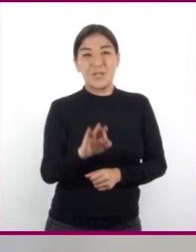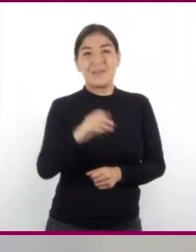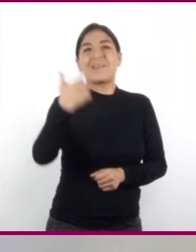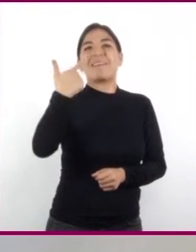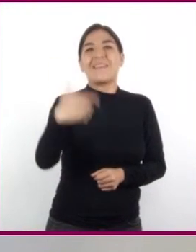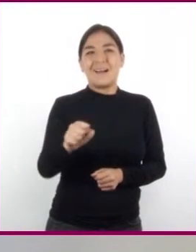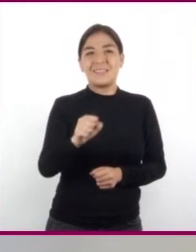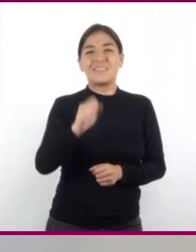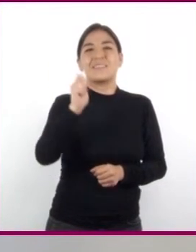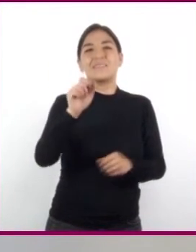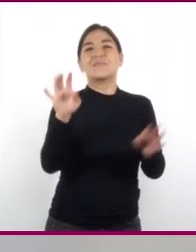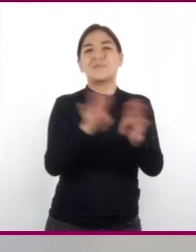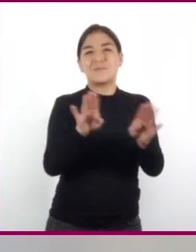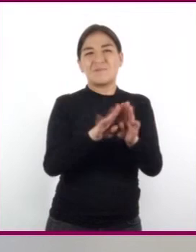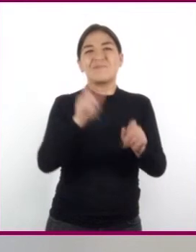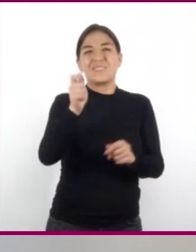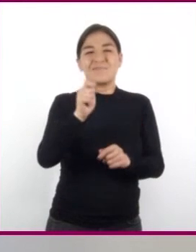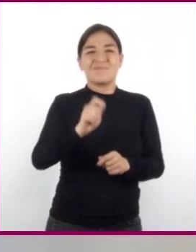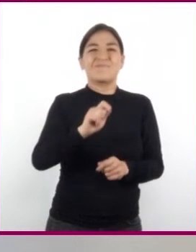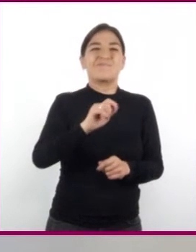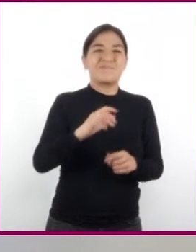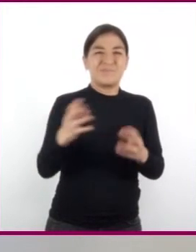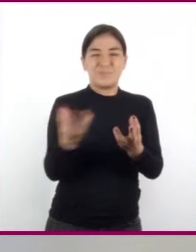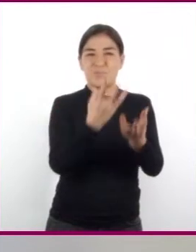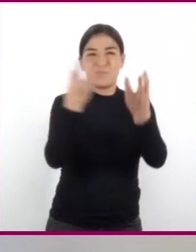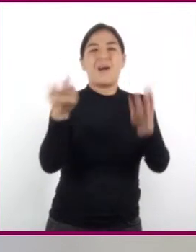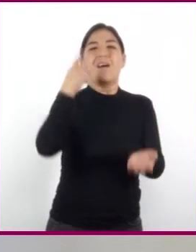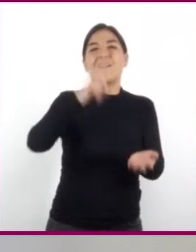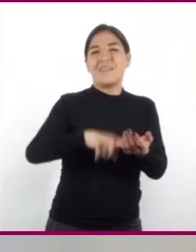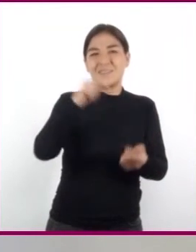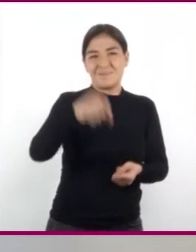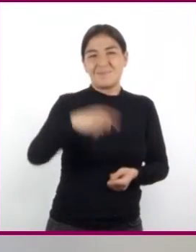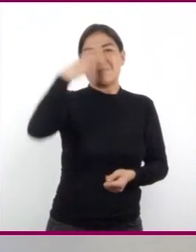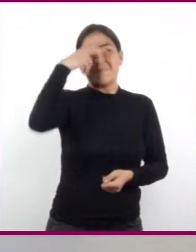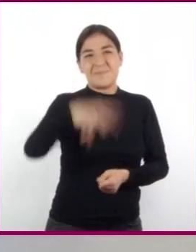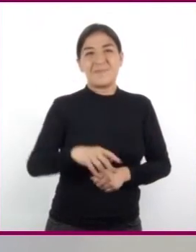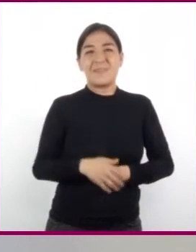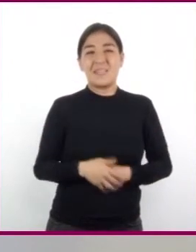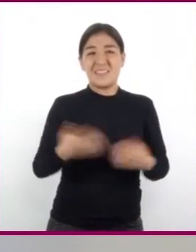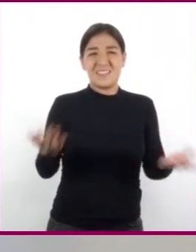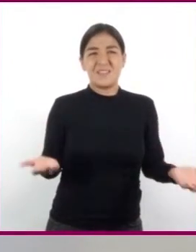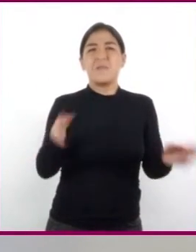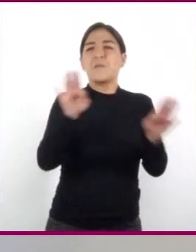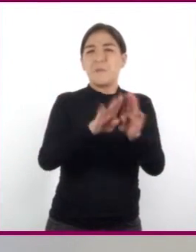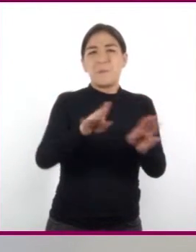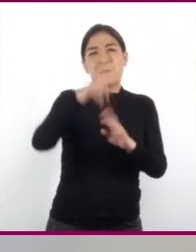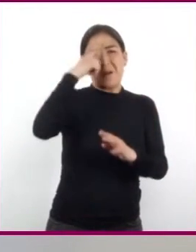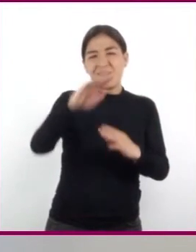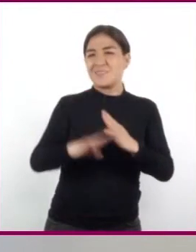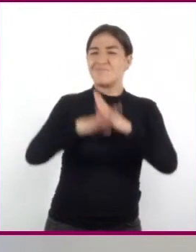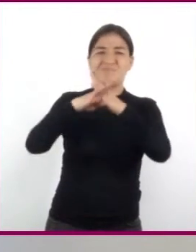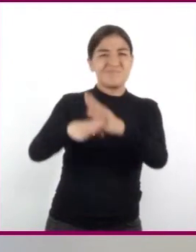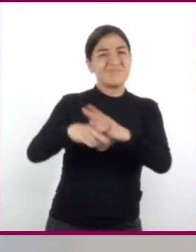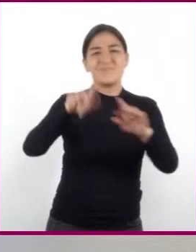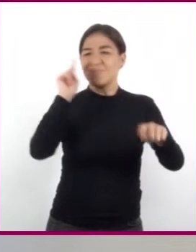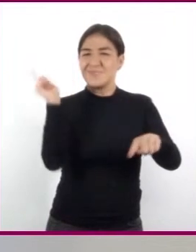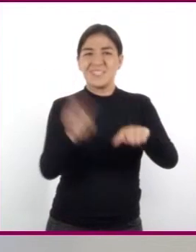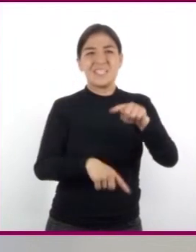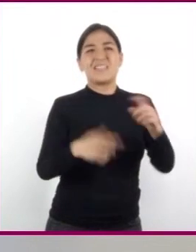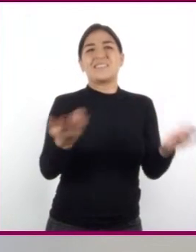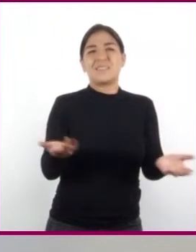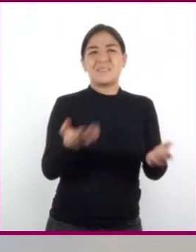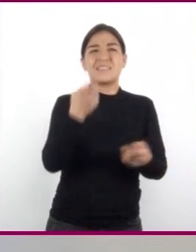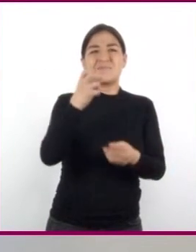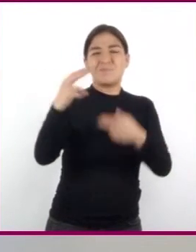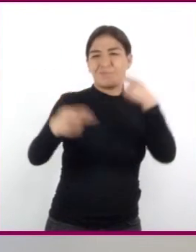gases de efecto invernadero que se producen en México. ¿No hay otras alternativas para generar esa energía evitando